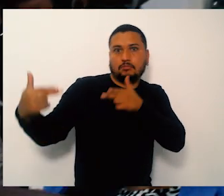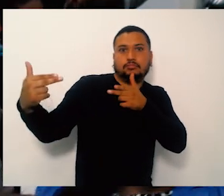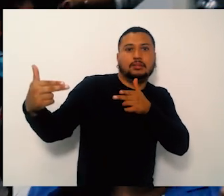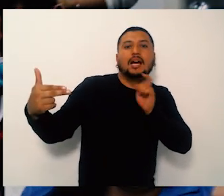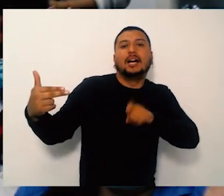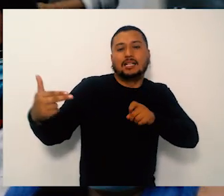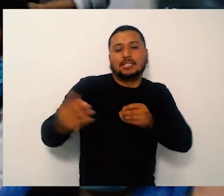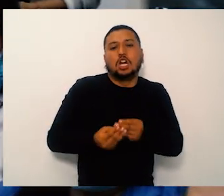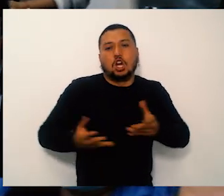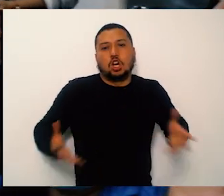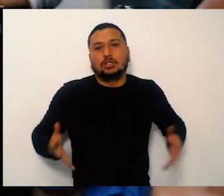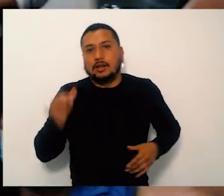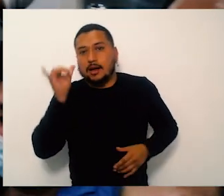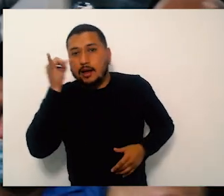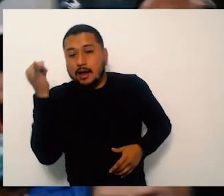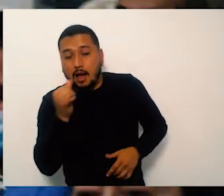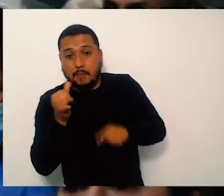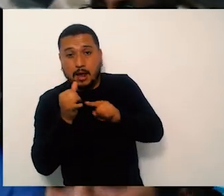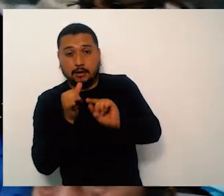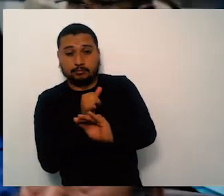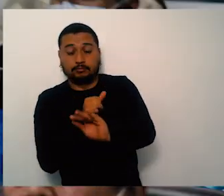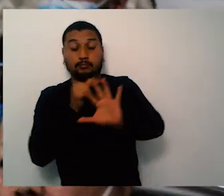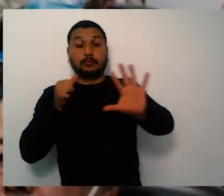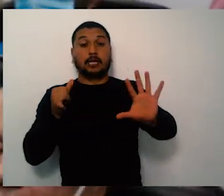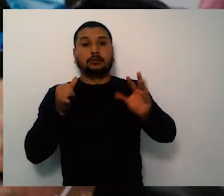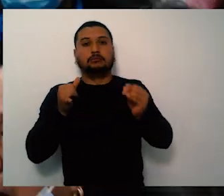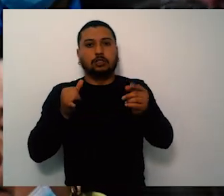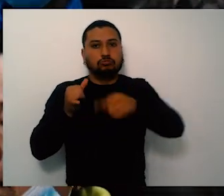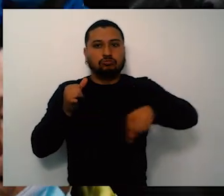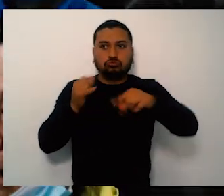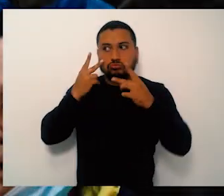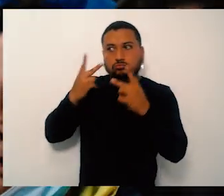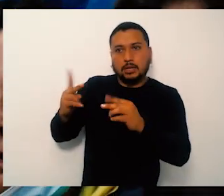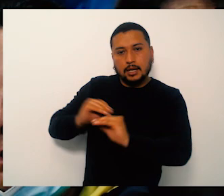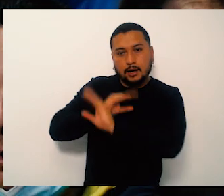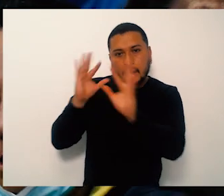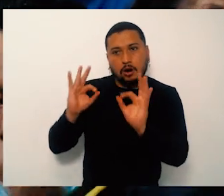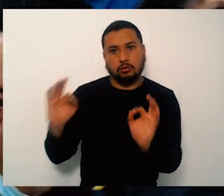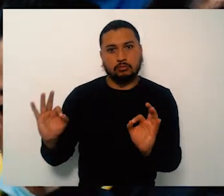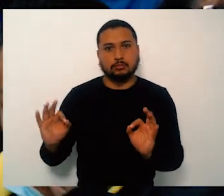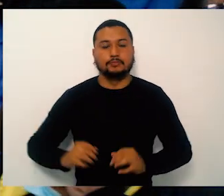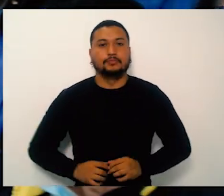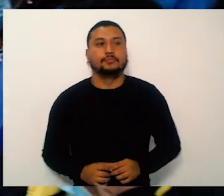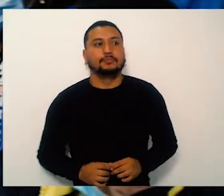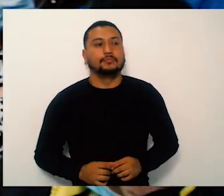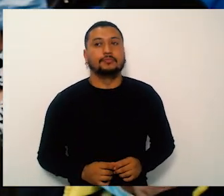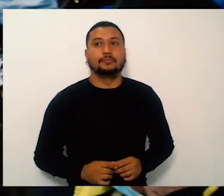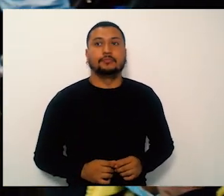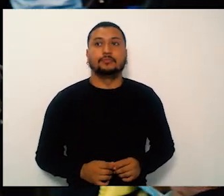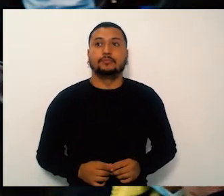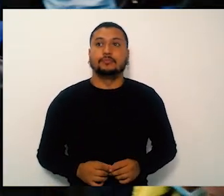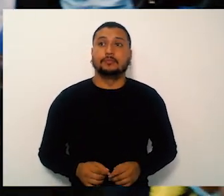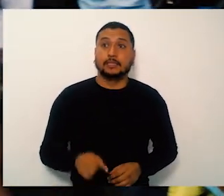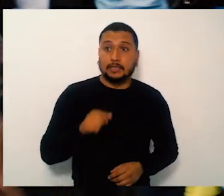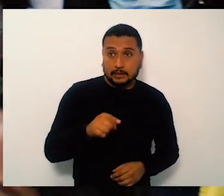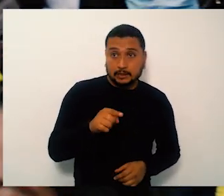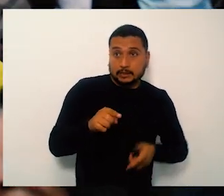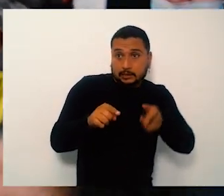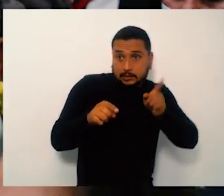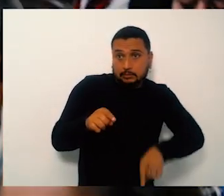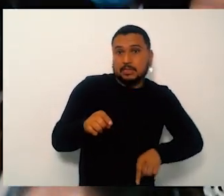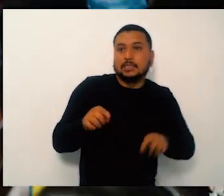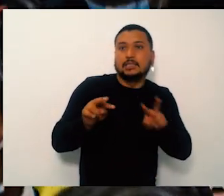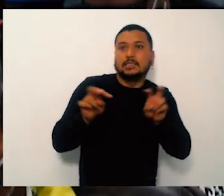Me he dado cuenta de las cosas buenas que vienen haciendo usted con su administración. Y eso yo lo socializo.